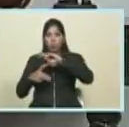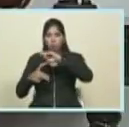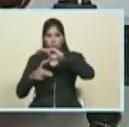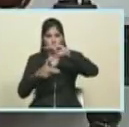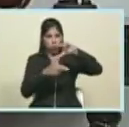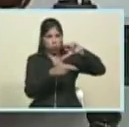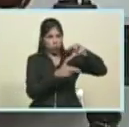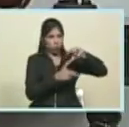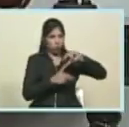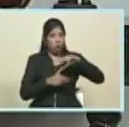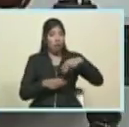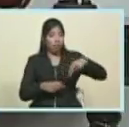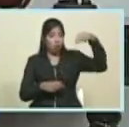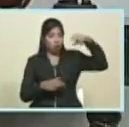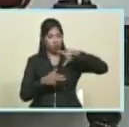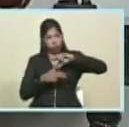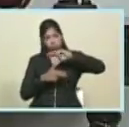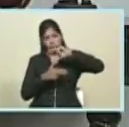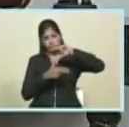todo el norte de Cuba